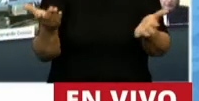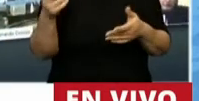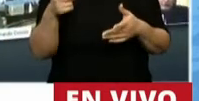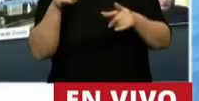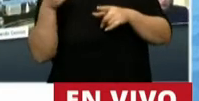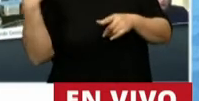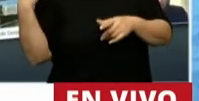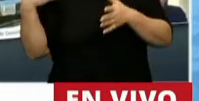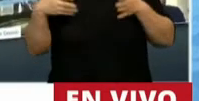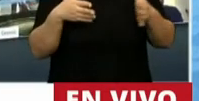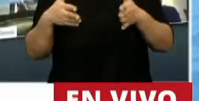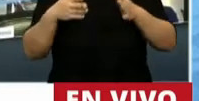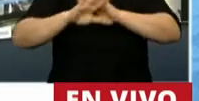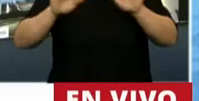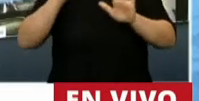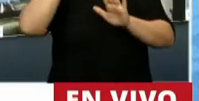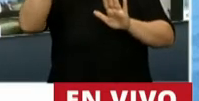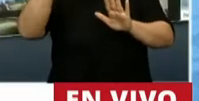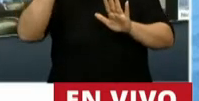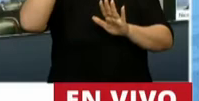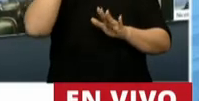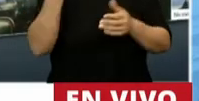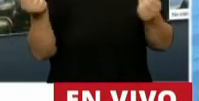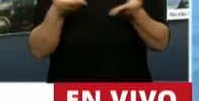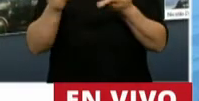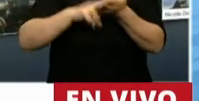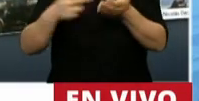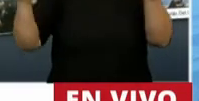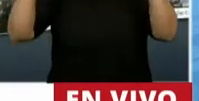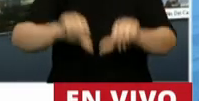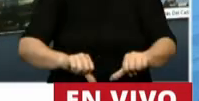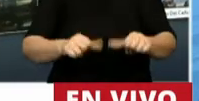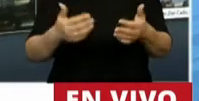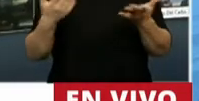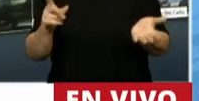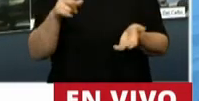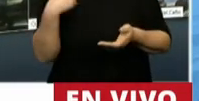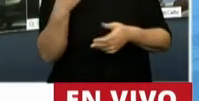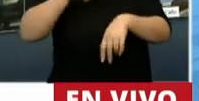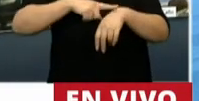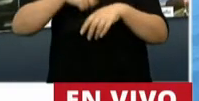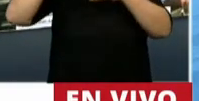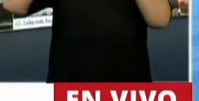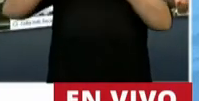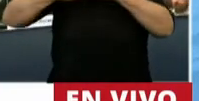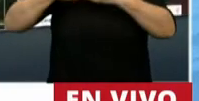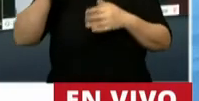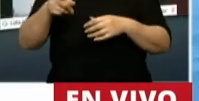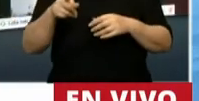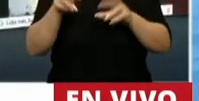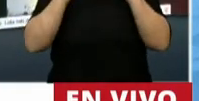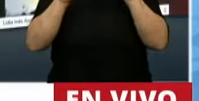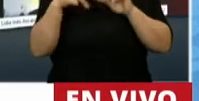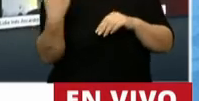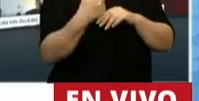laberinto ya habíamos salido. Pero debe ser este también un tiempo de reflexión, señor presidente, y realmente espero